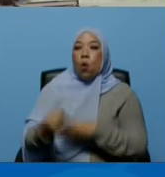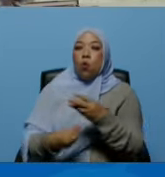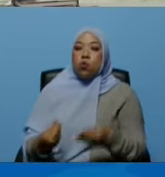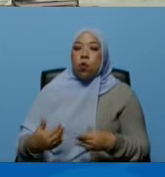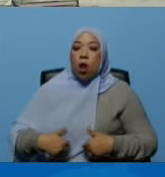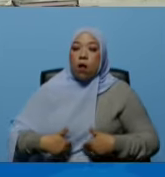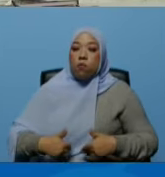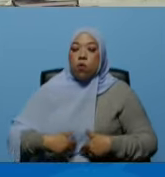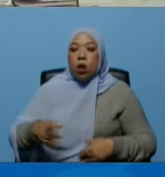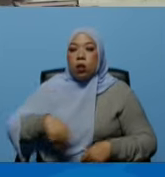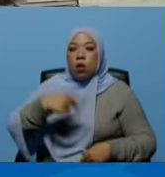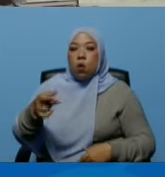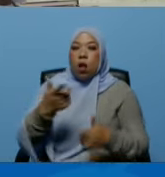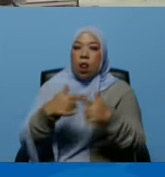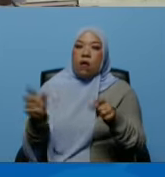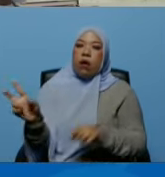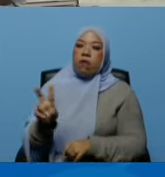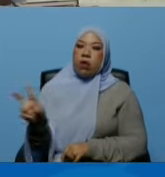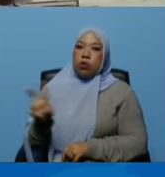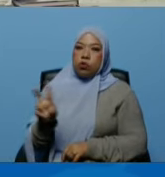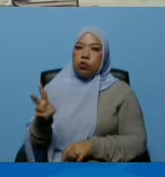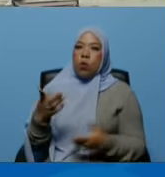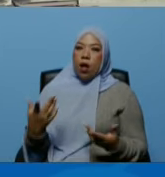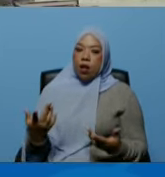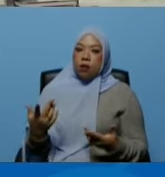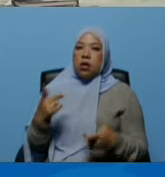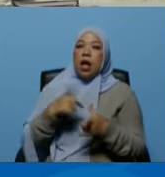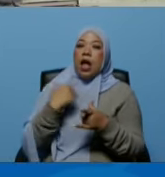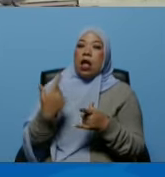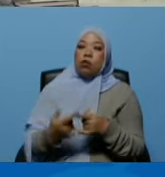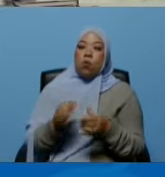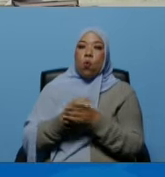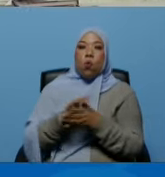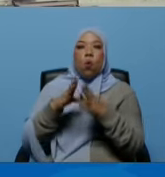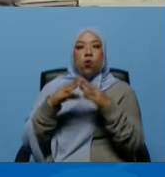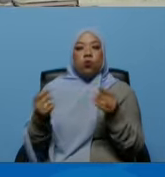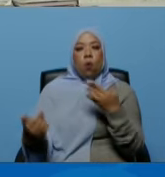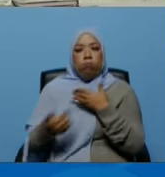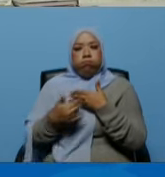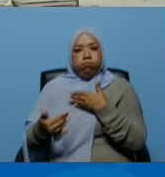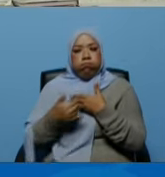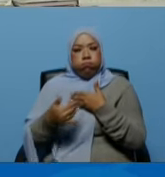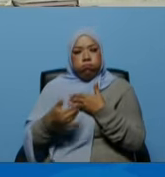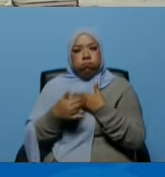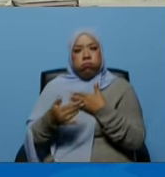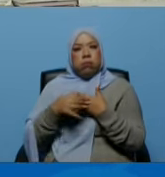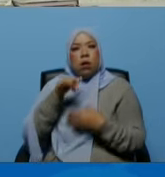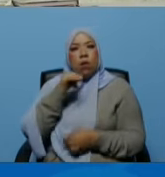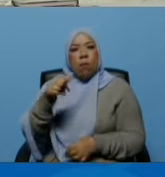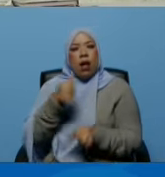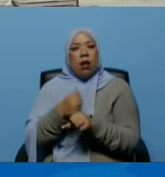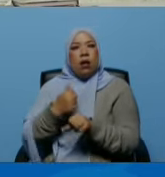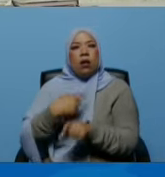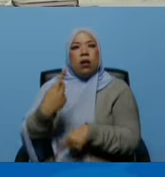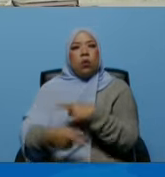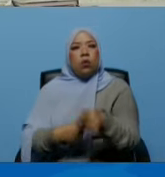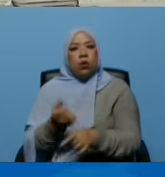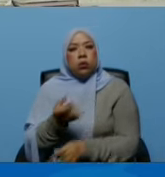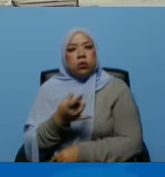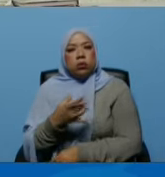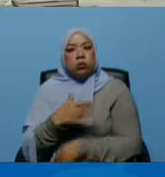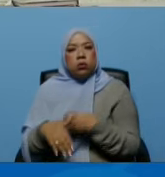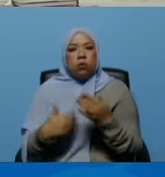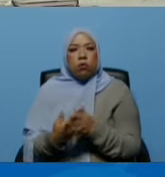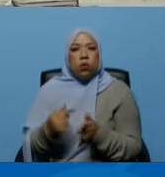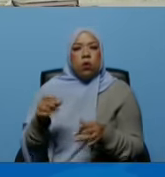esfuerzo por liberar a venezuela de todas las amarras de todos los ataques de todas las maldades como me duele lo que hicieron